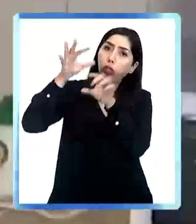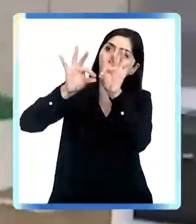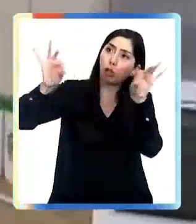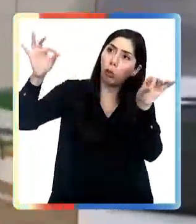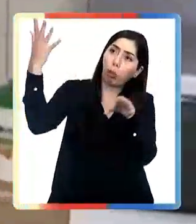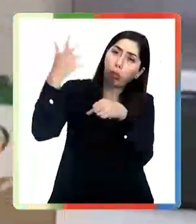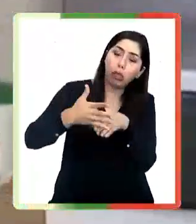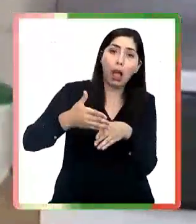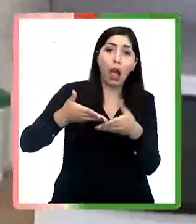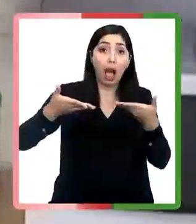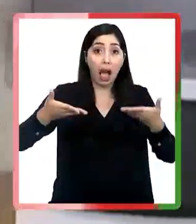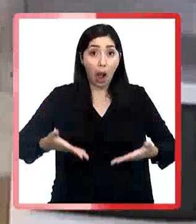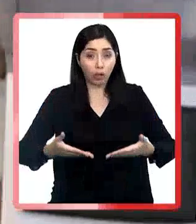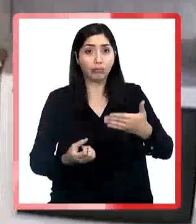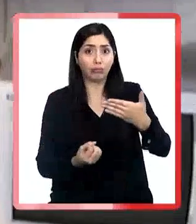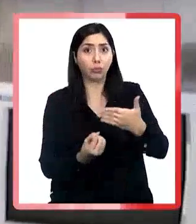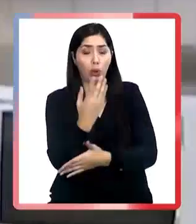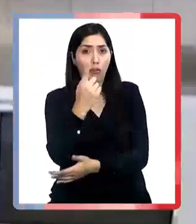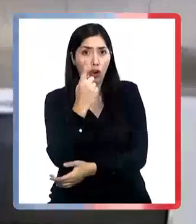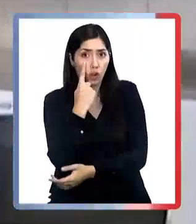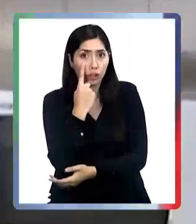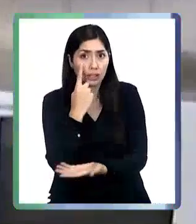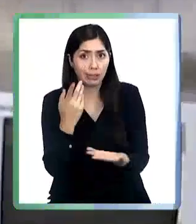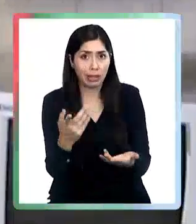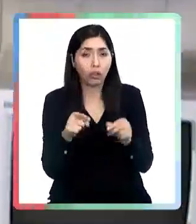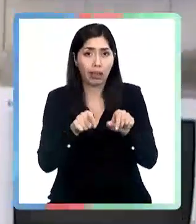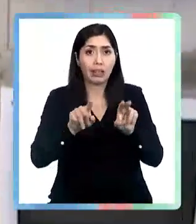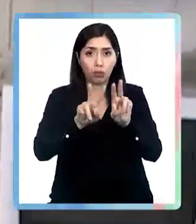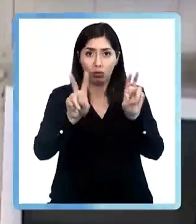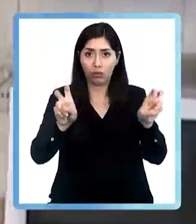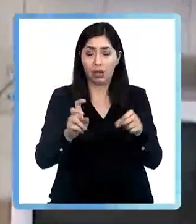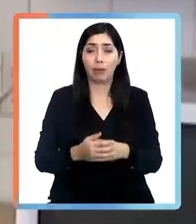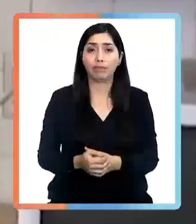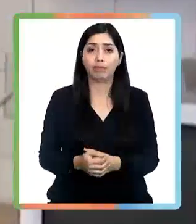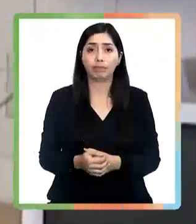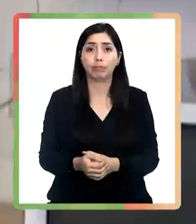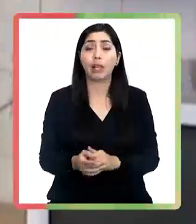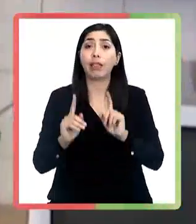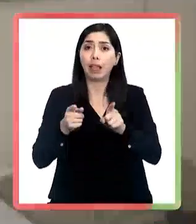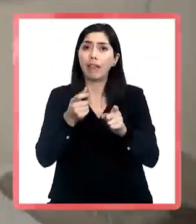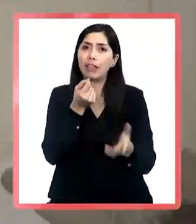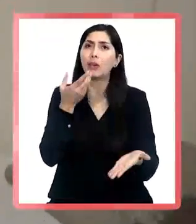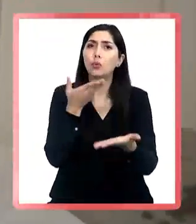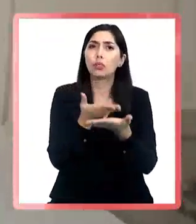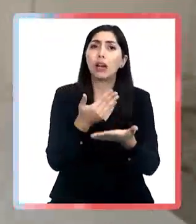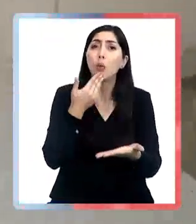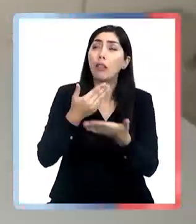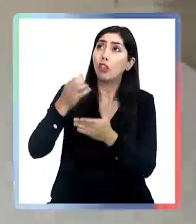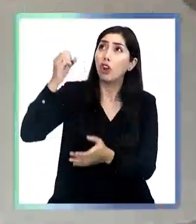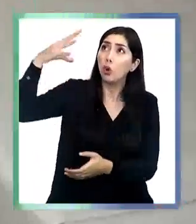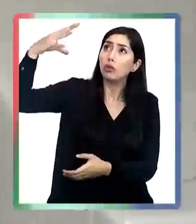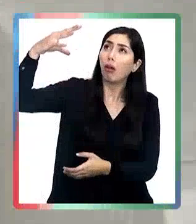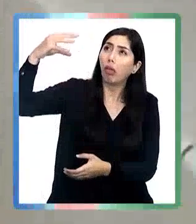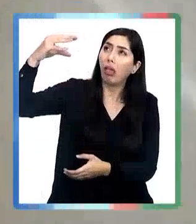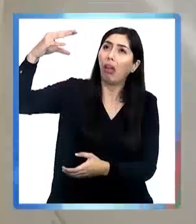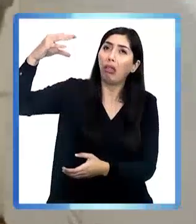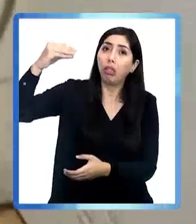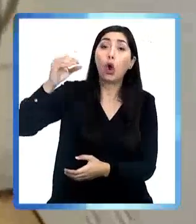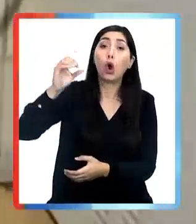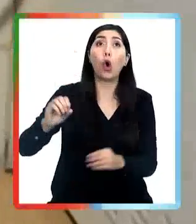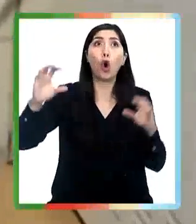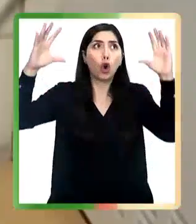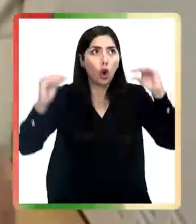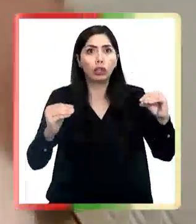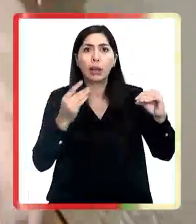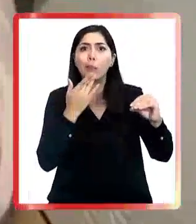enfrentando un nuevo conocimiento con respecto a estos temas. Se deben denunciar las bajas de voltaje, los cortes de luz, porque